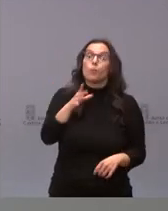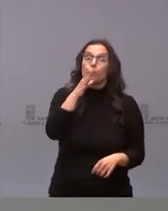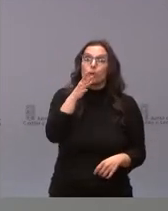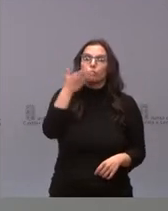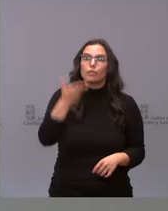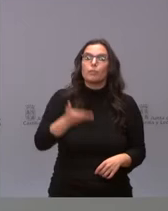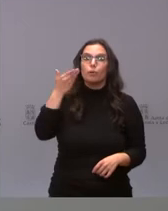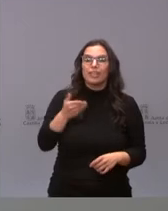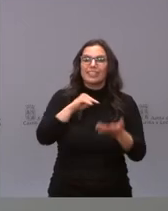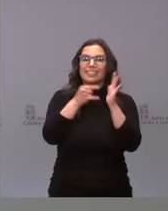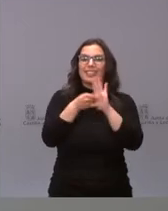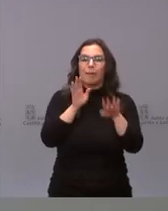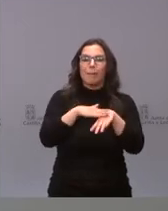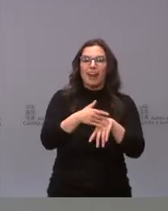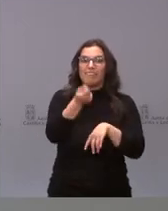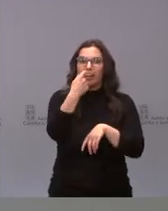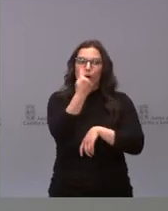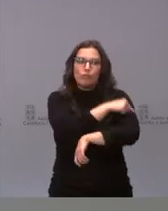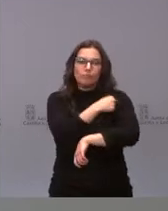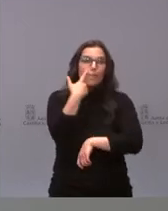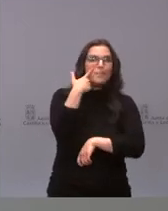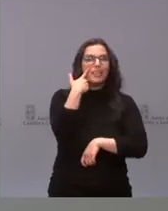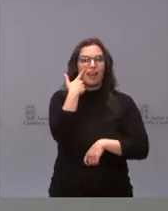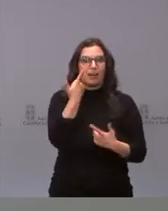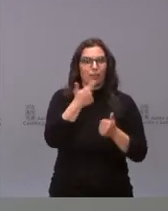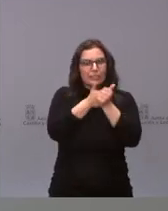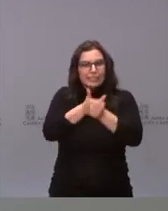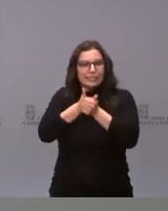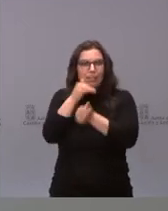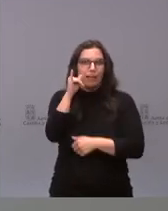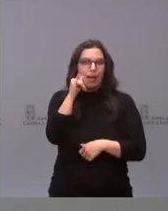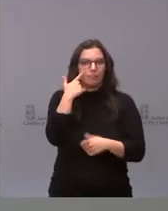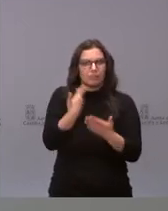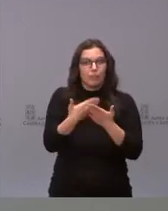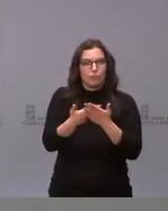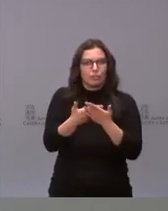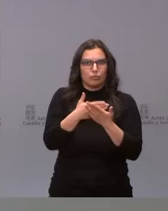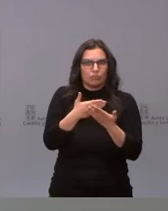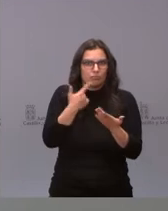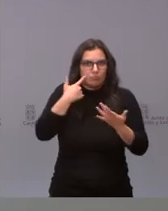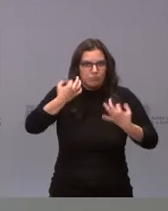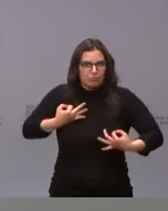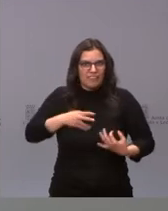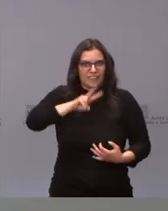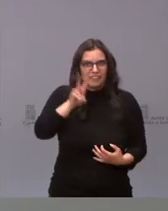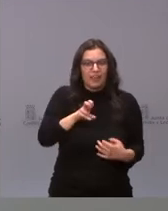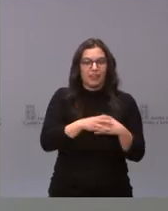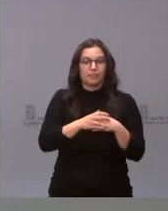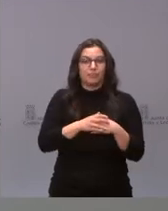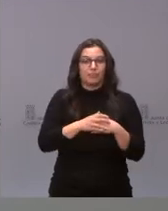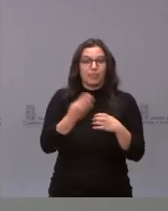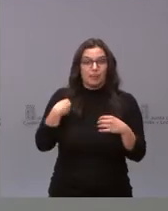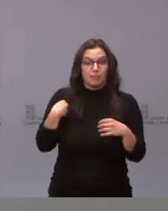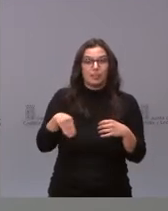de farmacovigilancia. Por eso es tan esencial y desde luego nos está demostrando que está funcionando. Se ha podido detectar